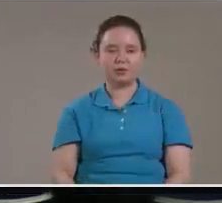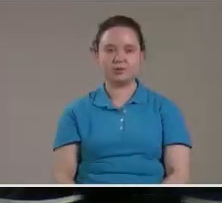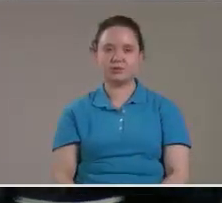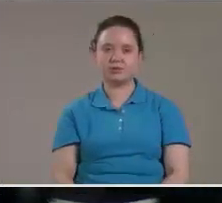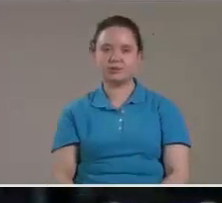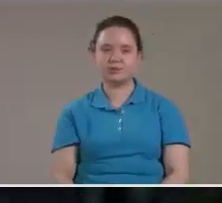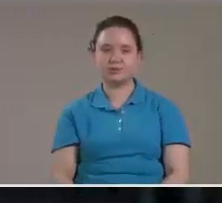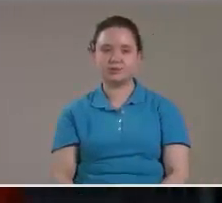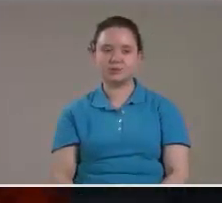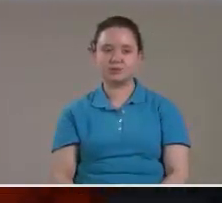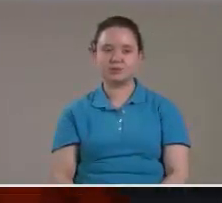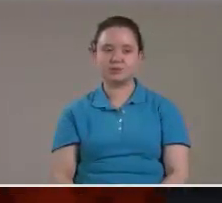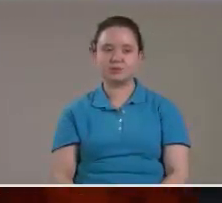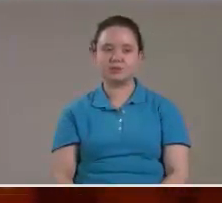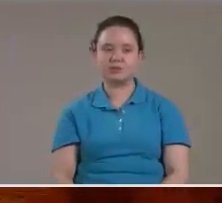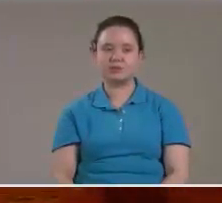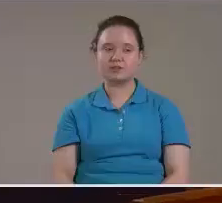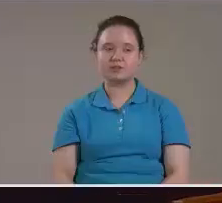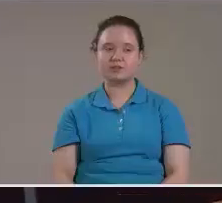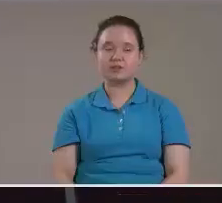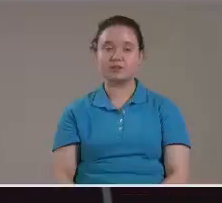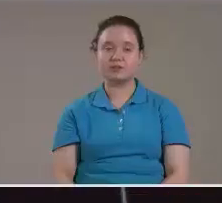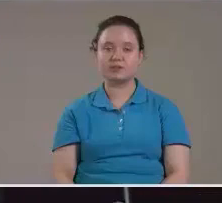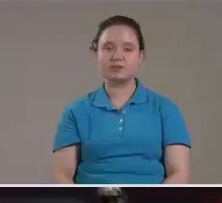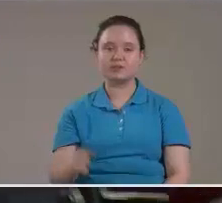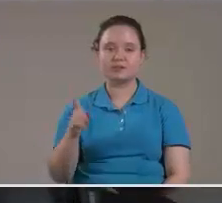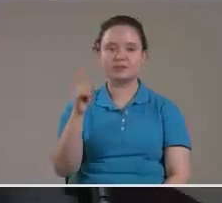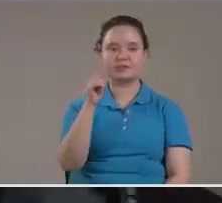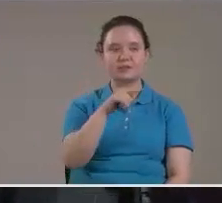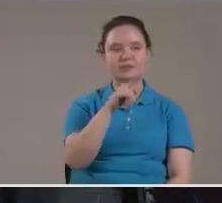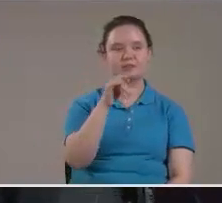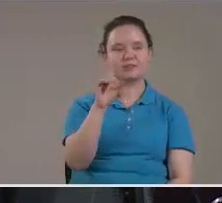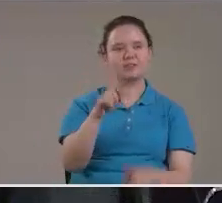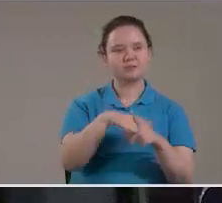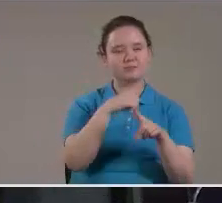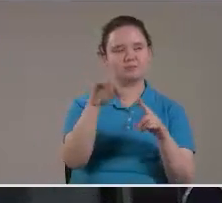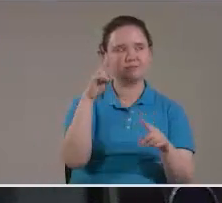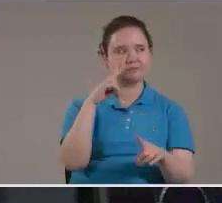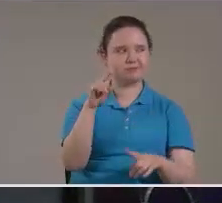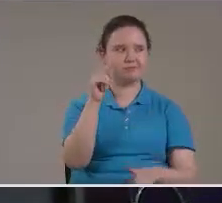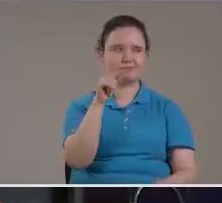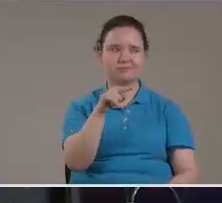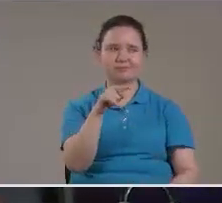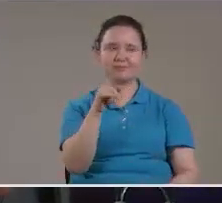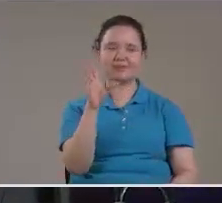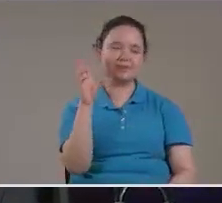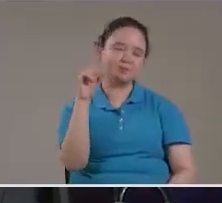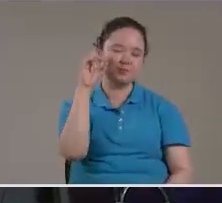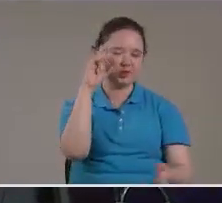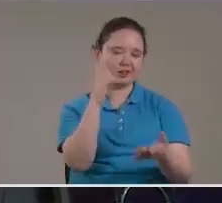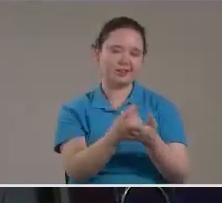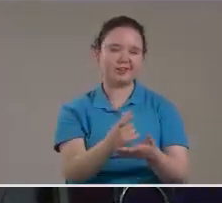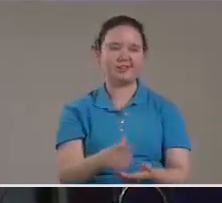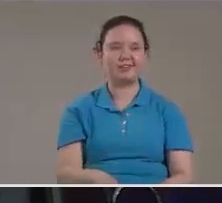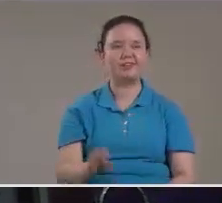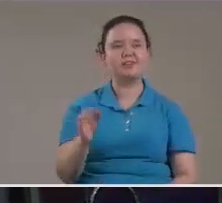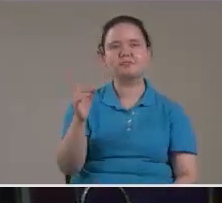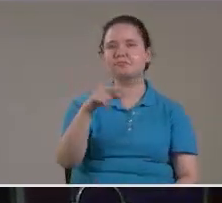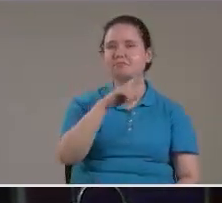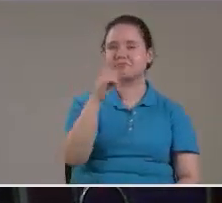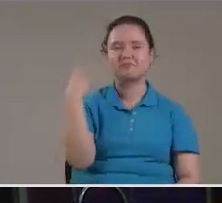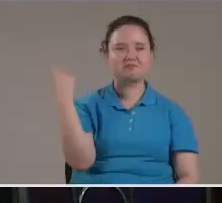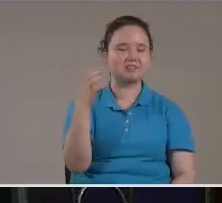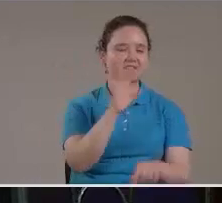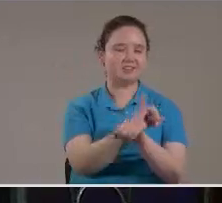Mucha gente le dice a uno Cuando uno está predicando Algunas cosas Y lo mira muy extremista A poco Pero si todas las iglesias